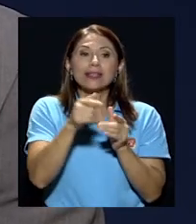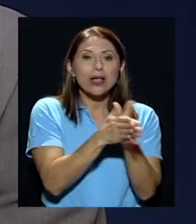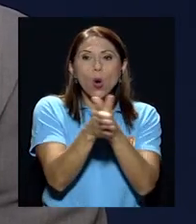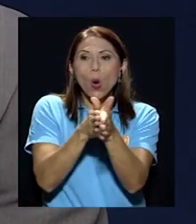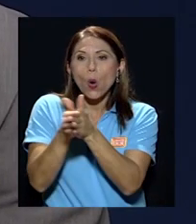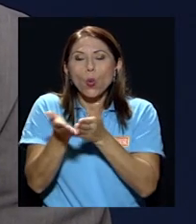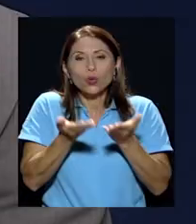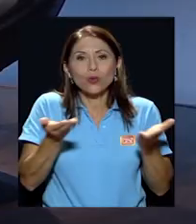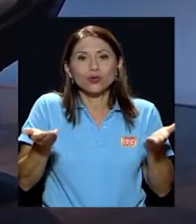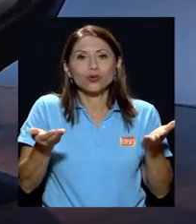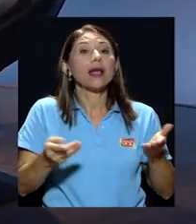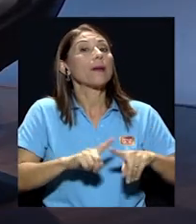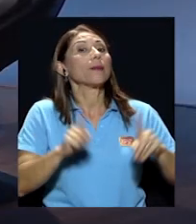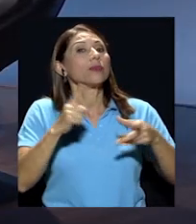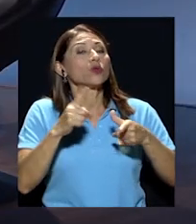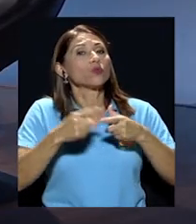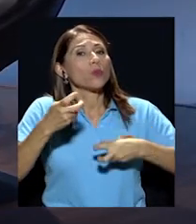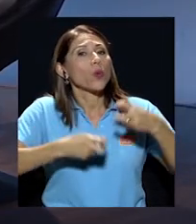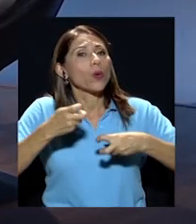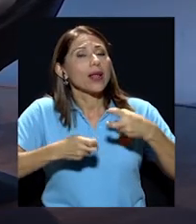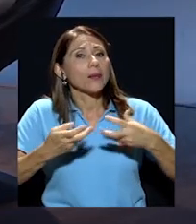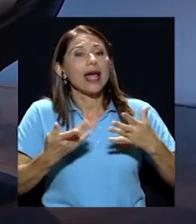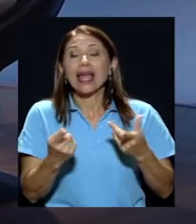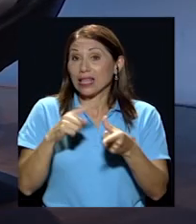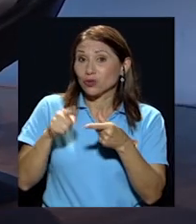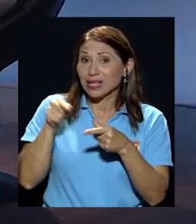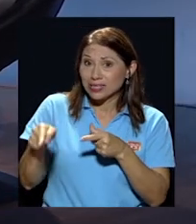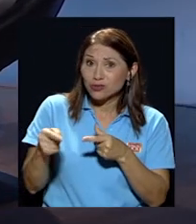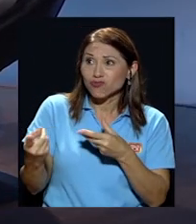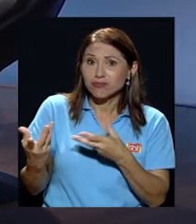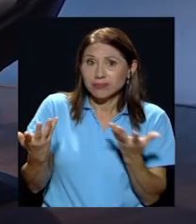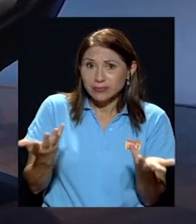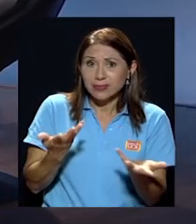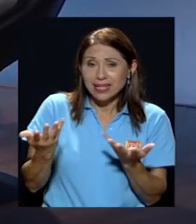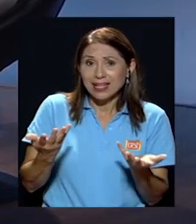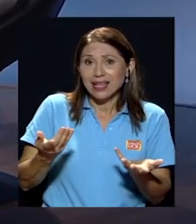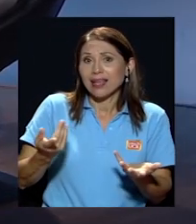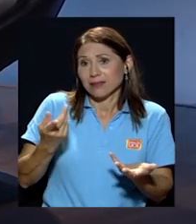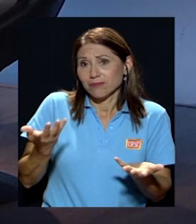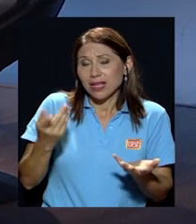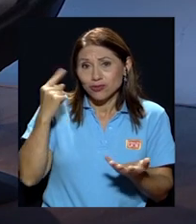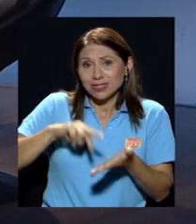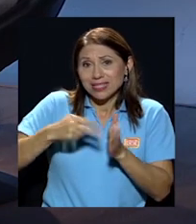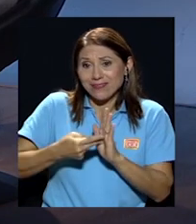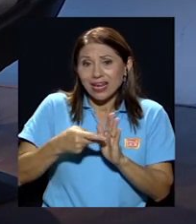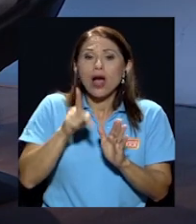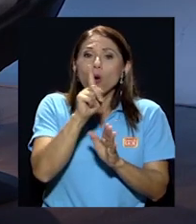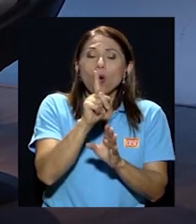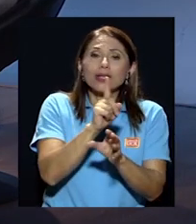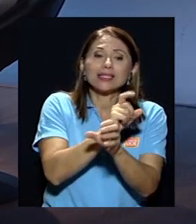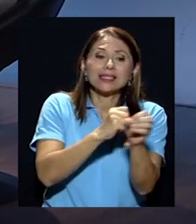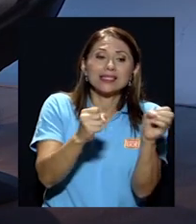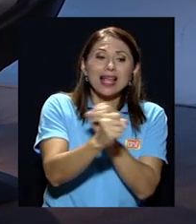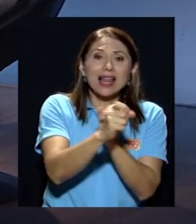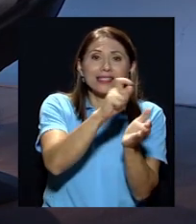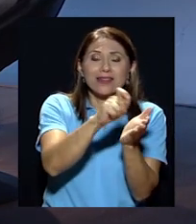ok pero es que entonces el problema es si esto ha implicado don Oscar necesariamente obviamente que esta sala de redacción se convierta en